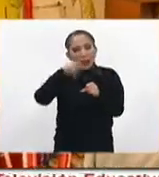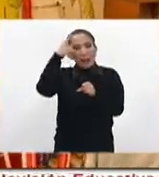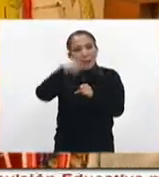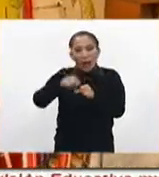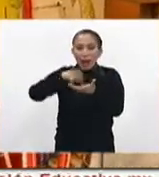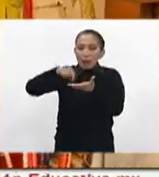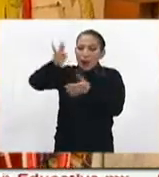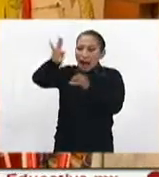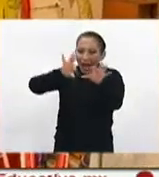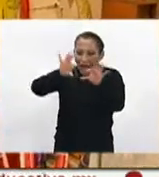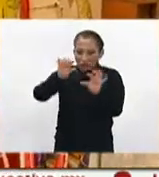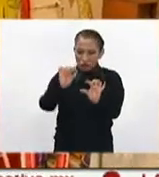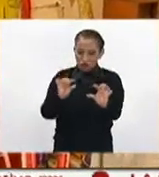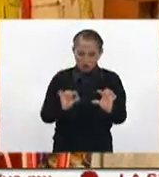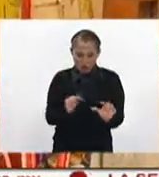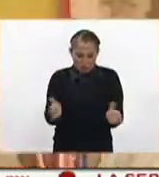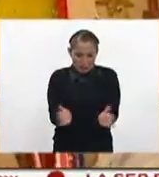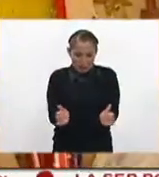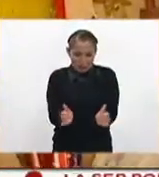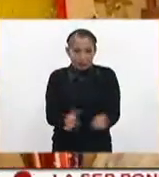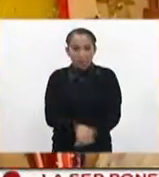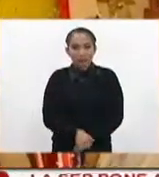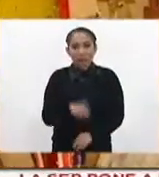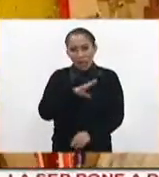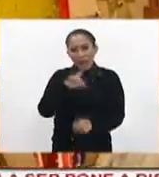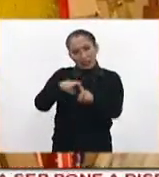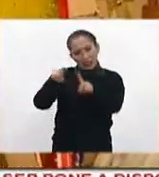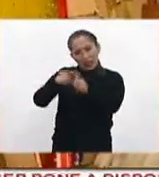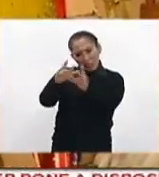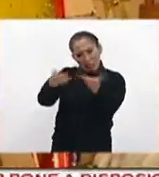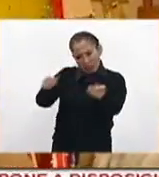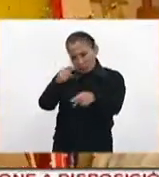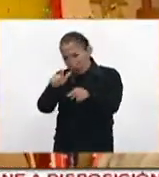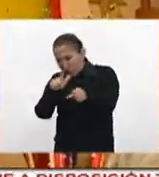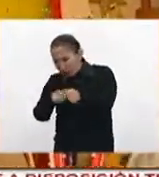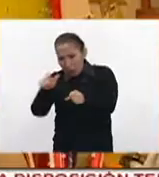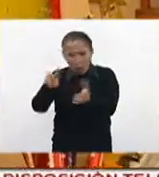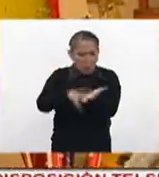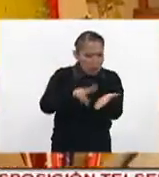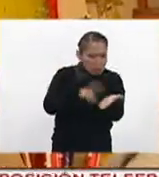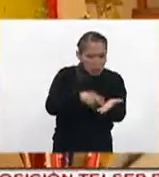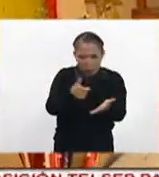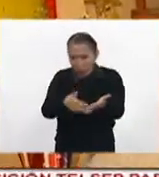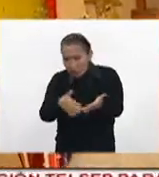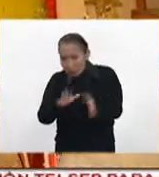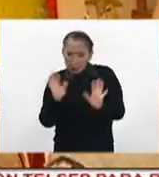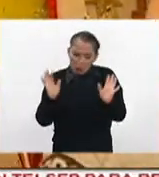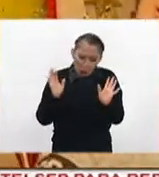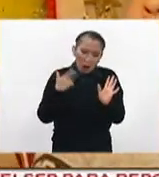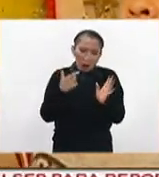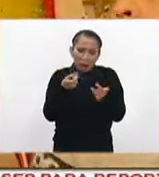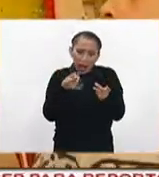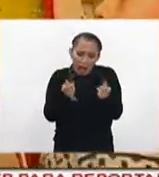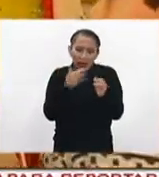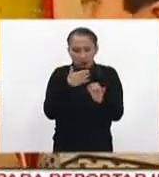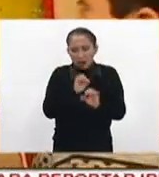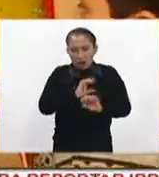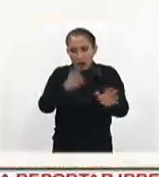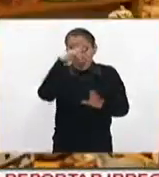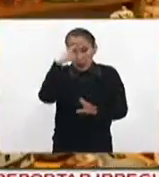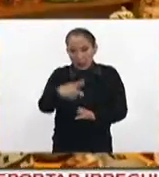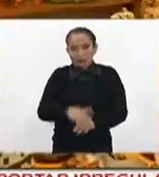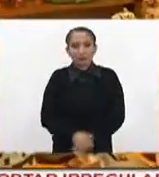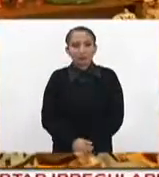nacimiento, un mini nacimiento. Si hay variedad, si hay precio, calidad, pues claro, es